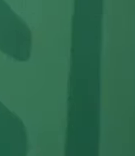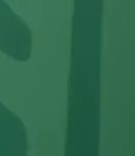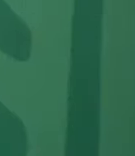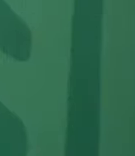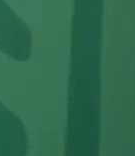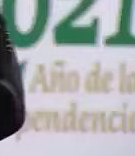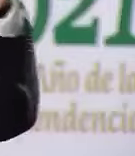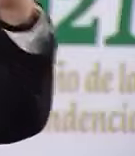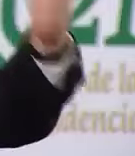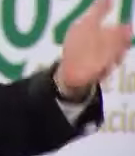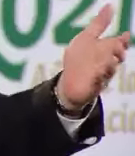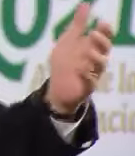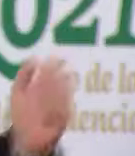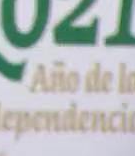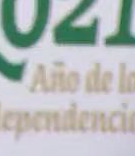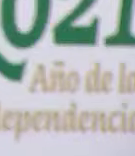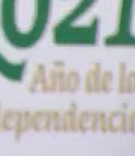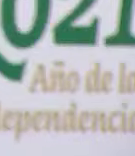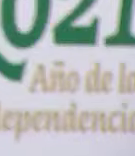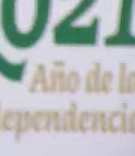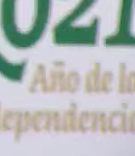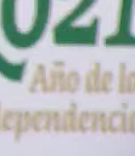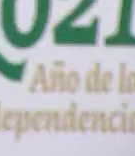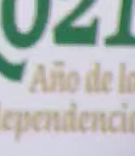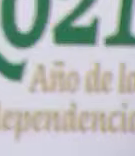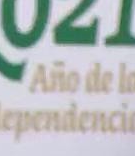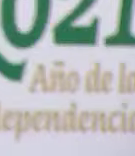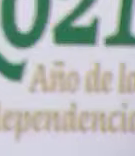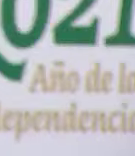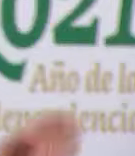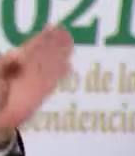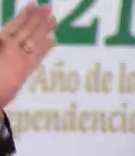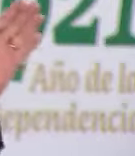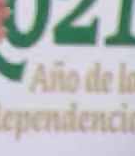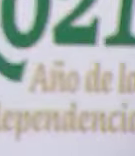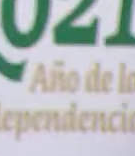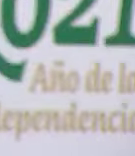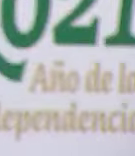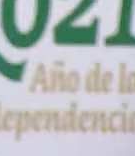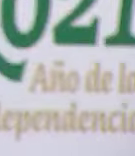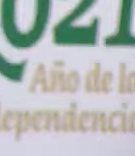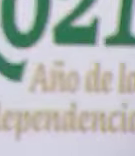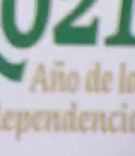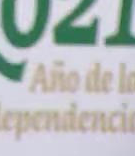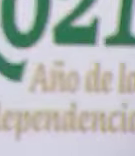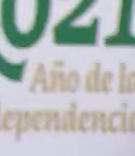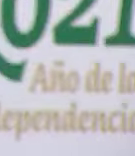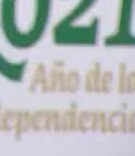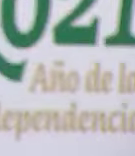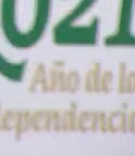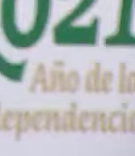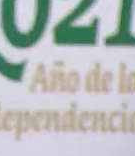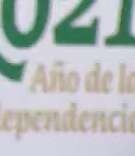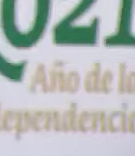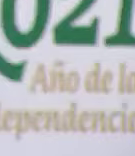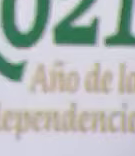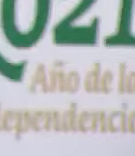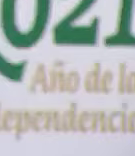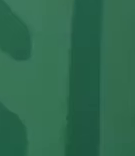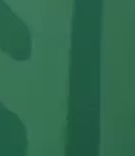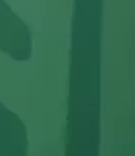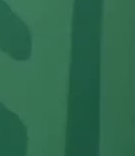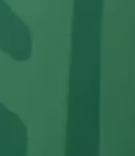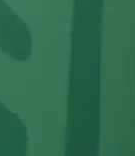y entonces llevarse a cabo el 2022. Es el inicio de una ruta que México está